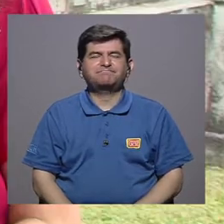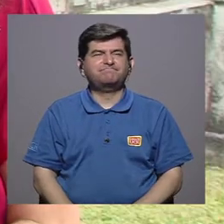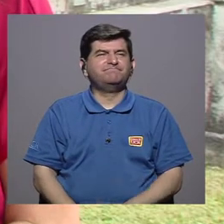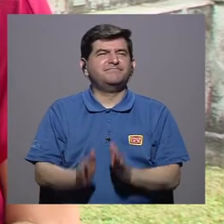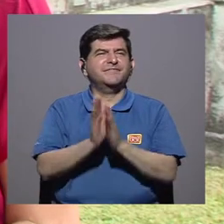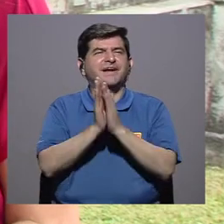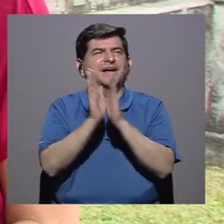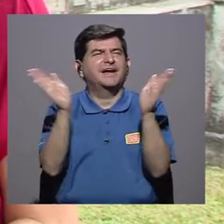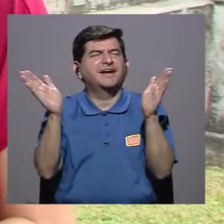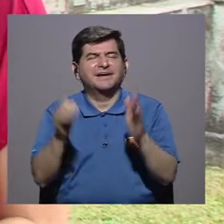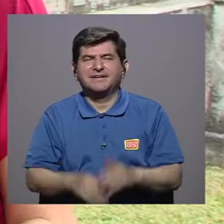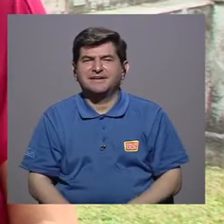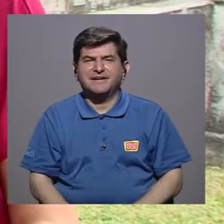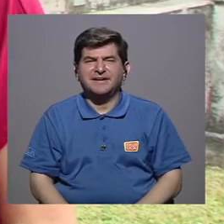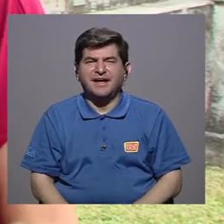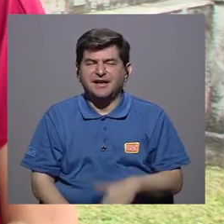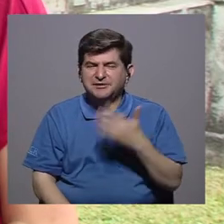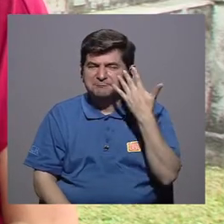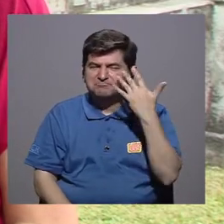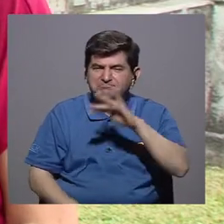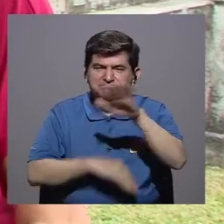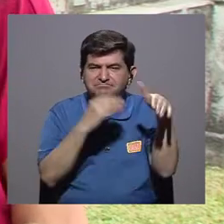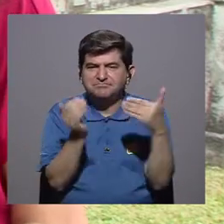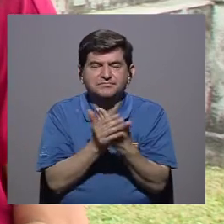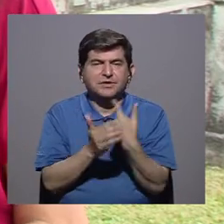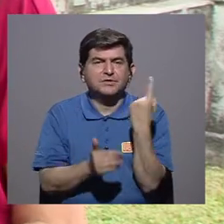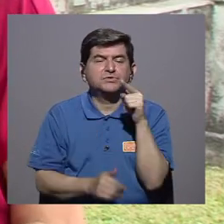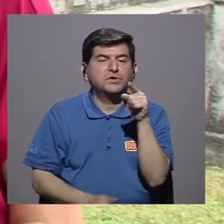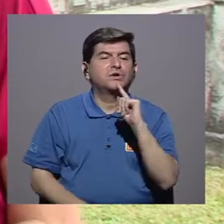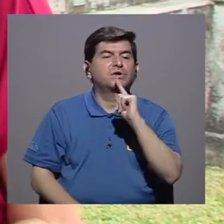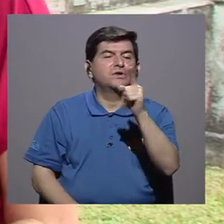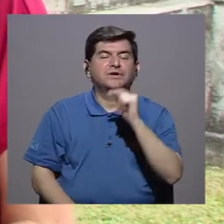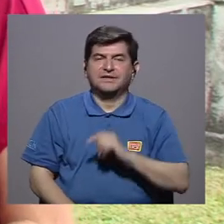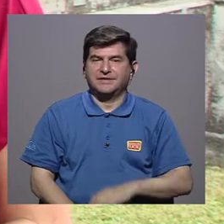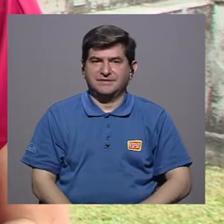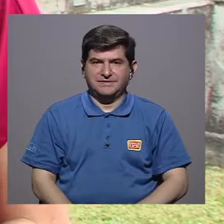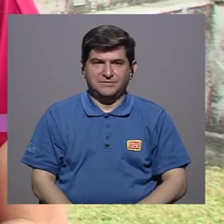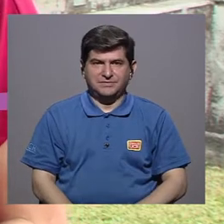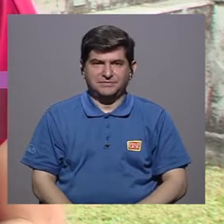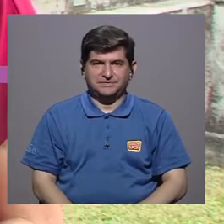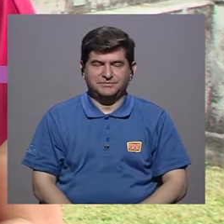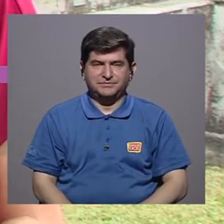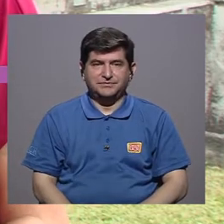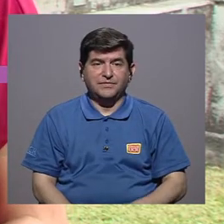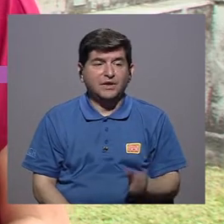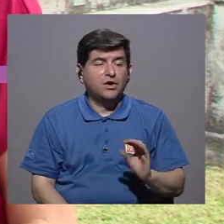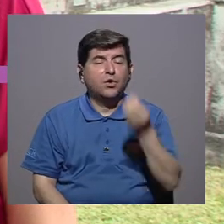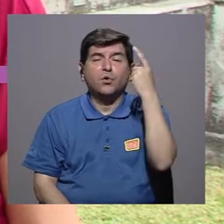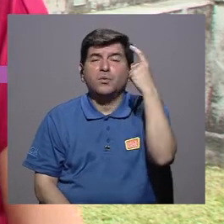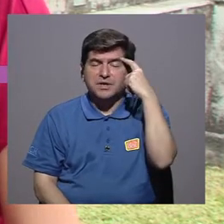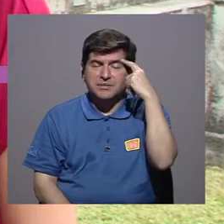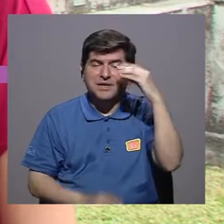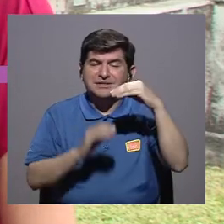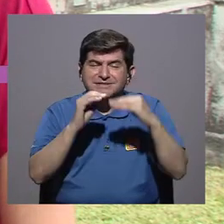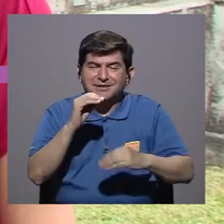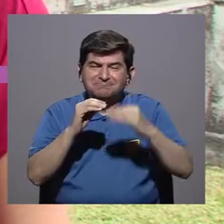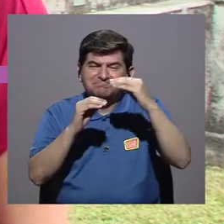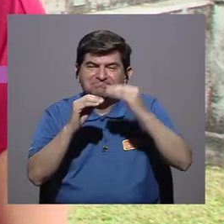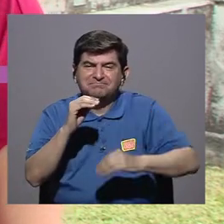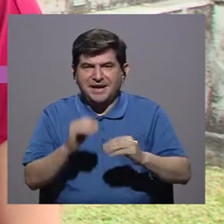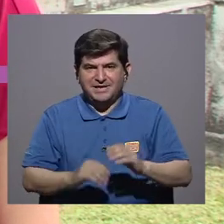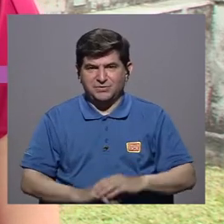en general fueron bastante similares todos, solo estos que digo que los jóvenes piensan menos